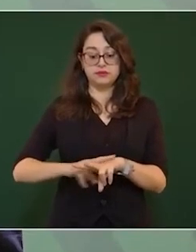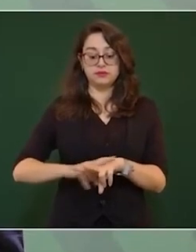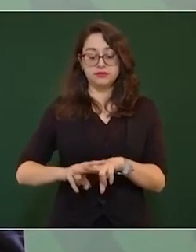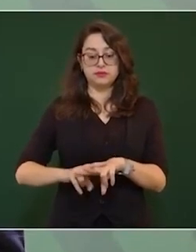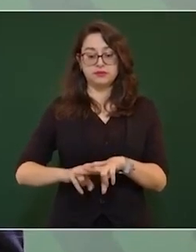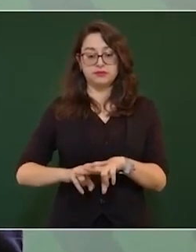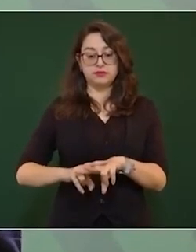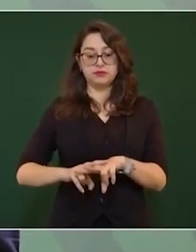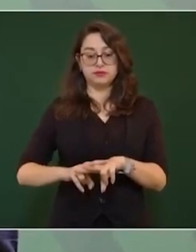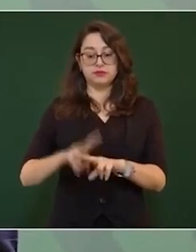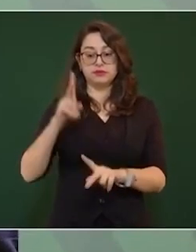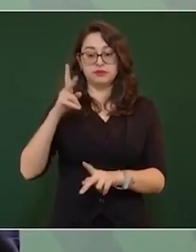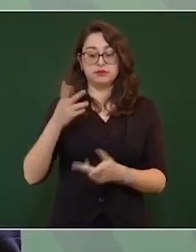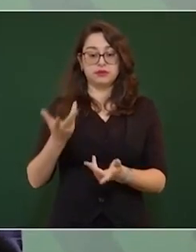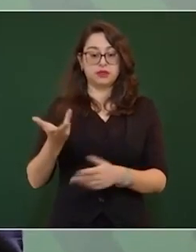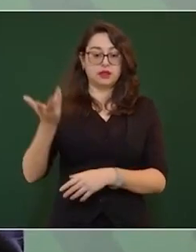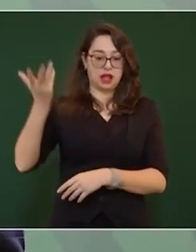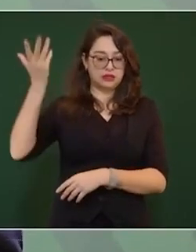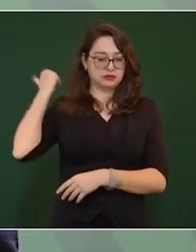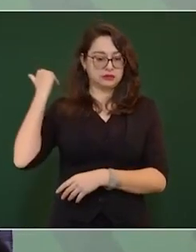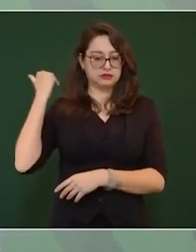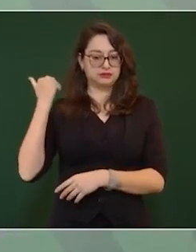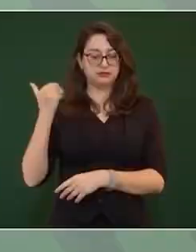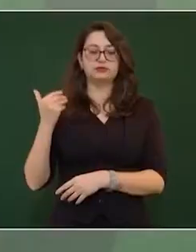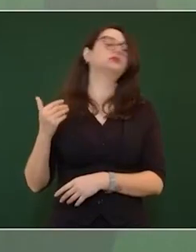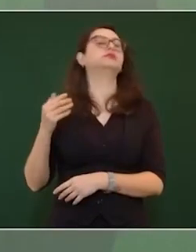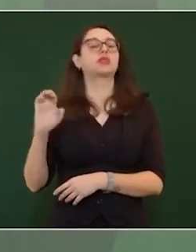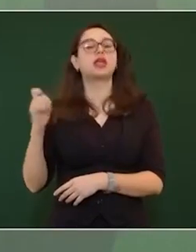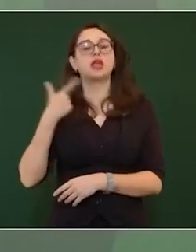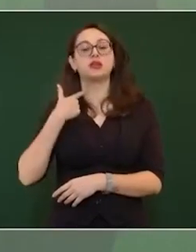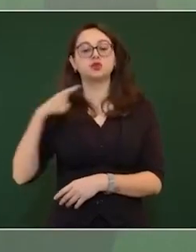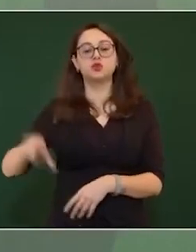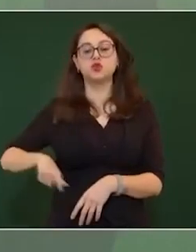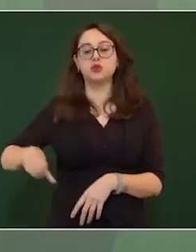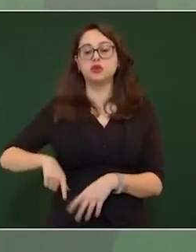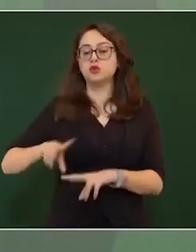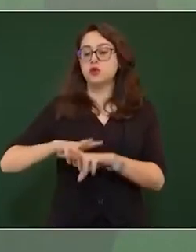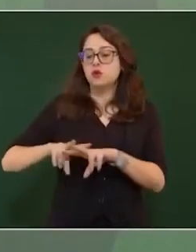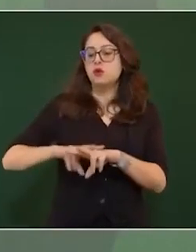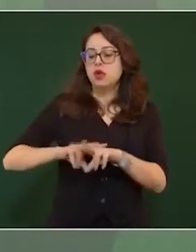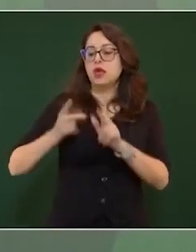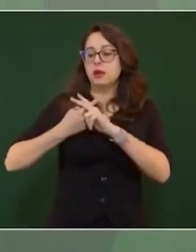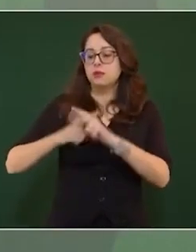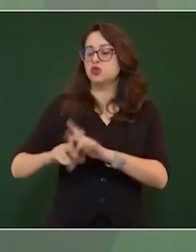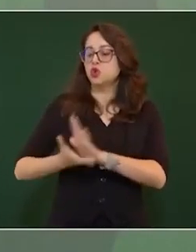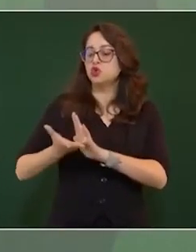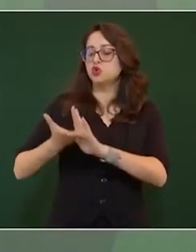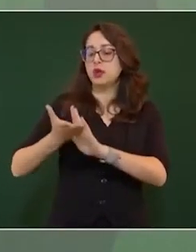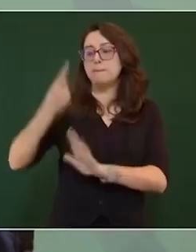porque en el proyecto que menciona se avanzó, pero no se tiene todo el derecho de vía.